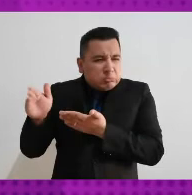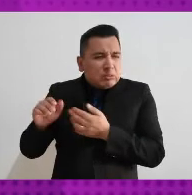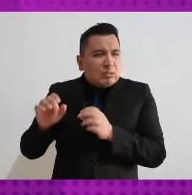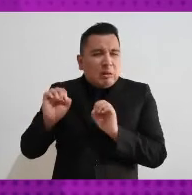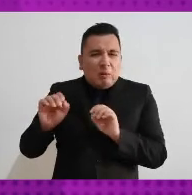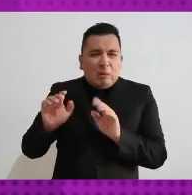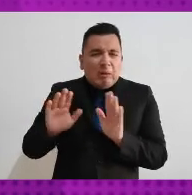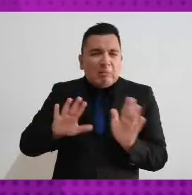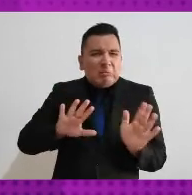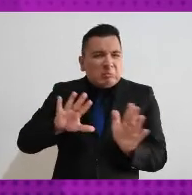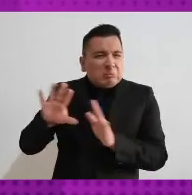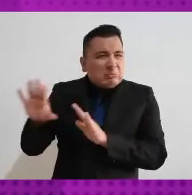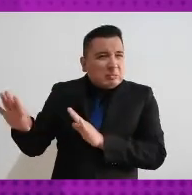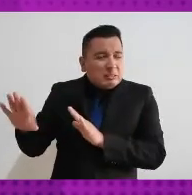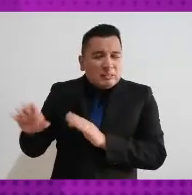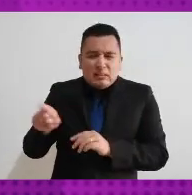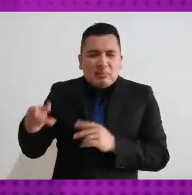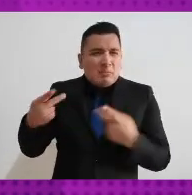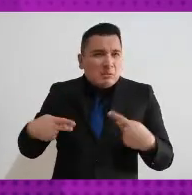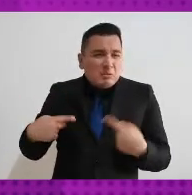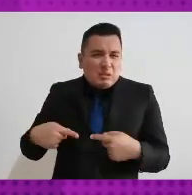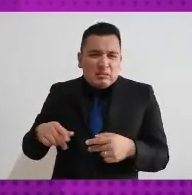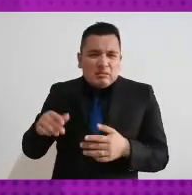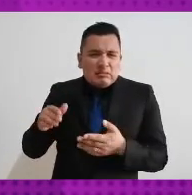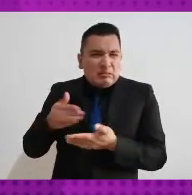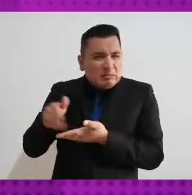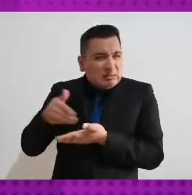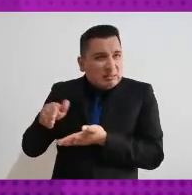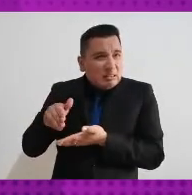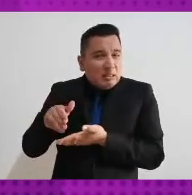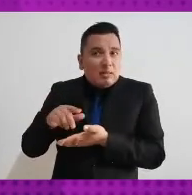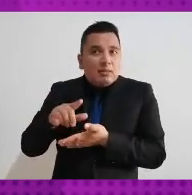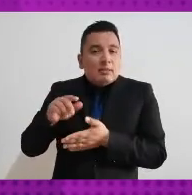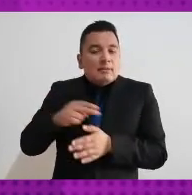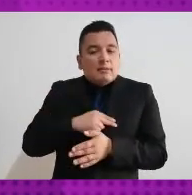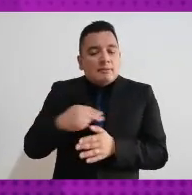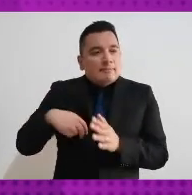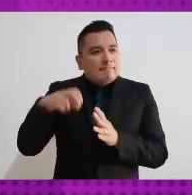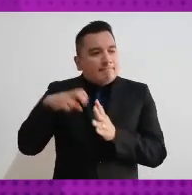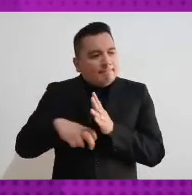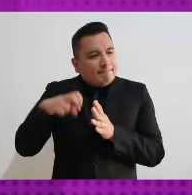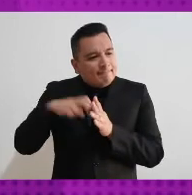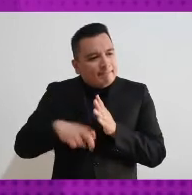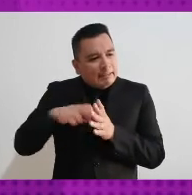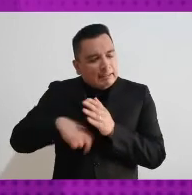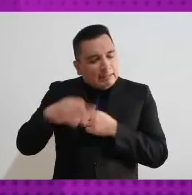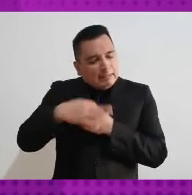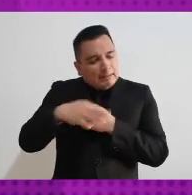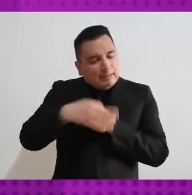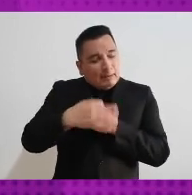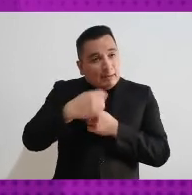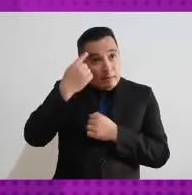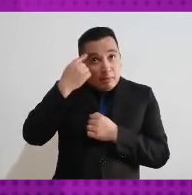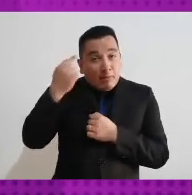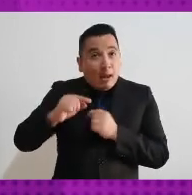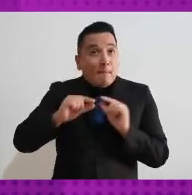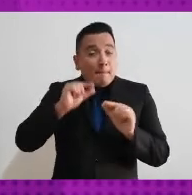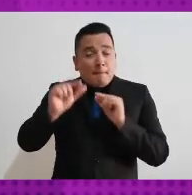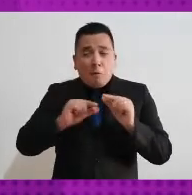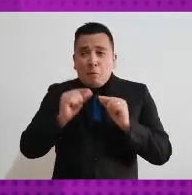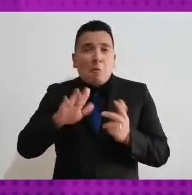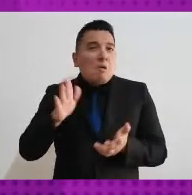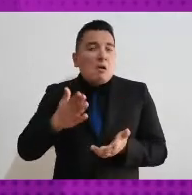o de exclusión que estamos viendo en perjuicio de algunas personas pues desaparezcan desaparezcan y se vuelva parte de nuestra